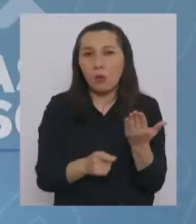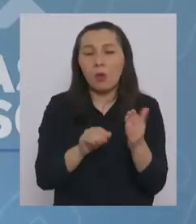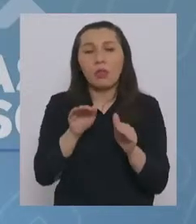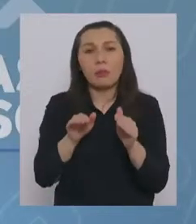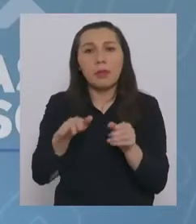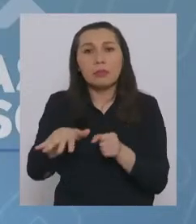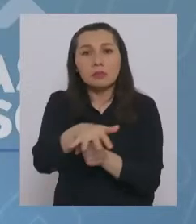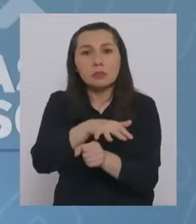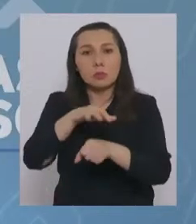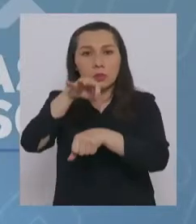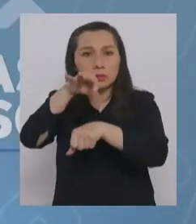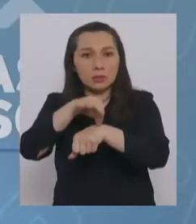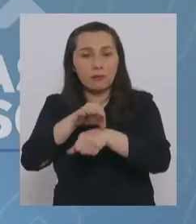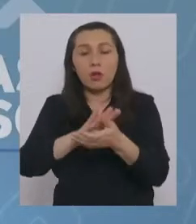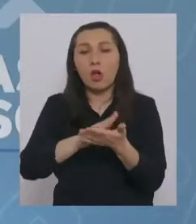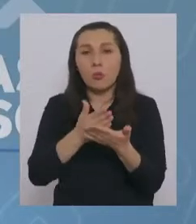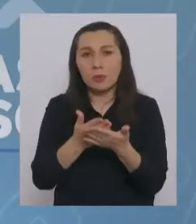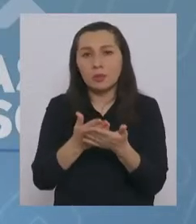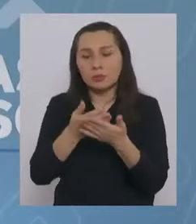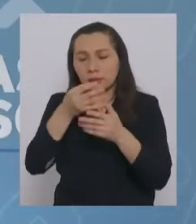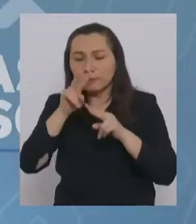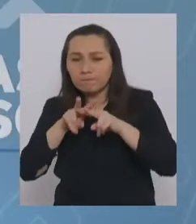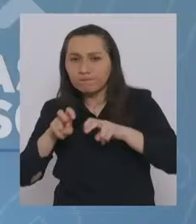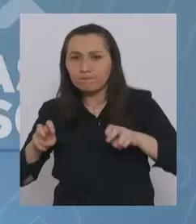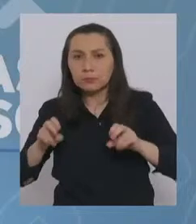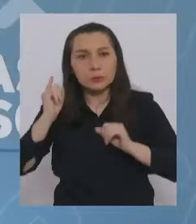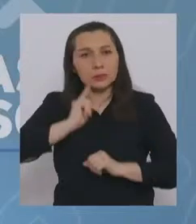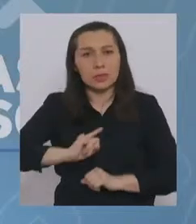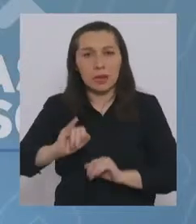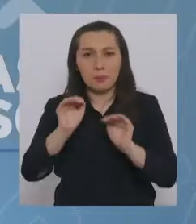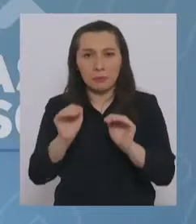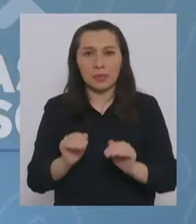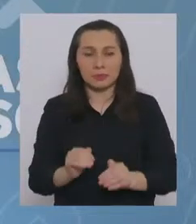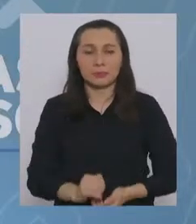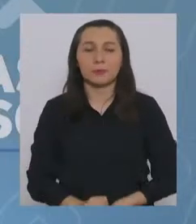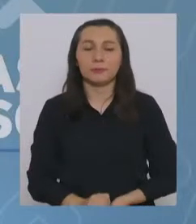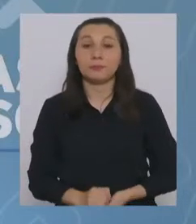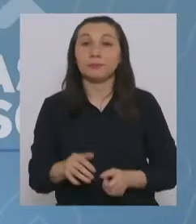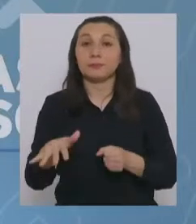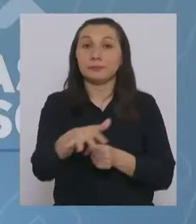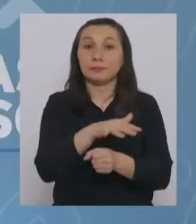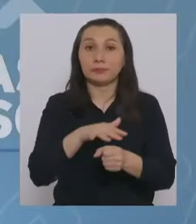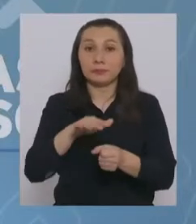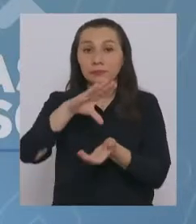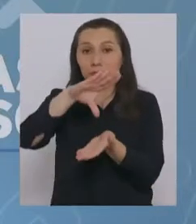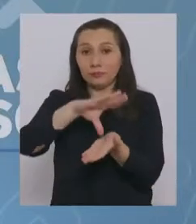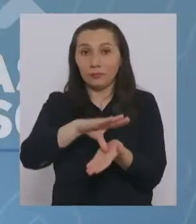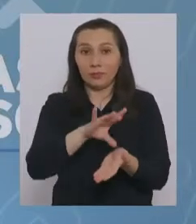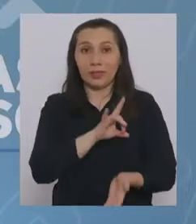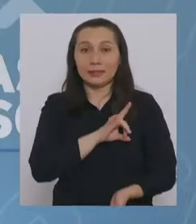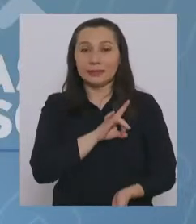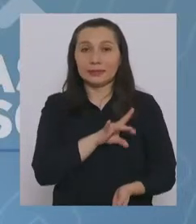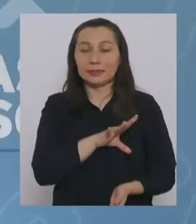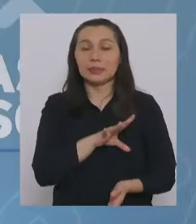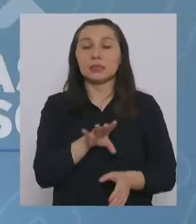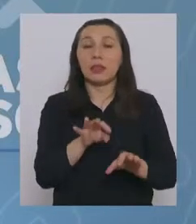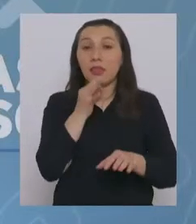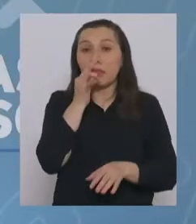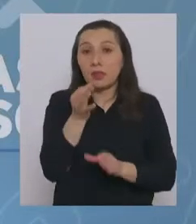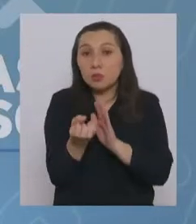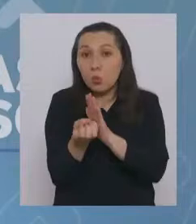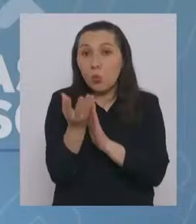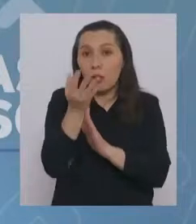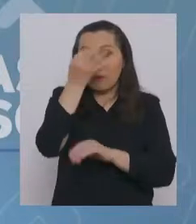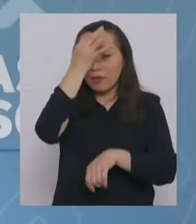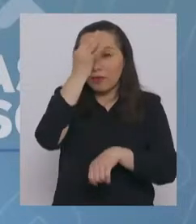epidemiológicos y criterios sanitarios como lo hacemos siempre. La situación a nivel nacional confirma que los nuevos